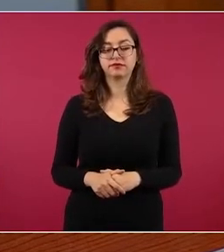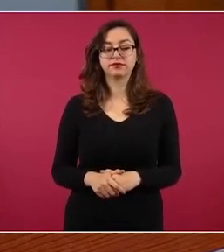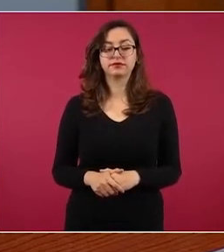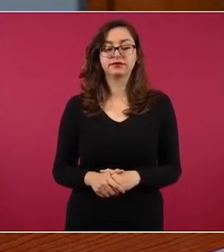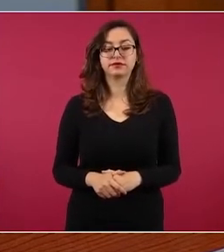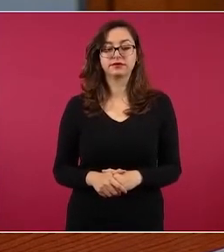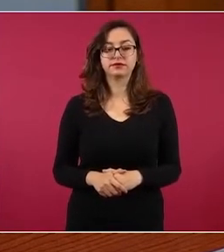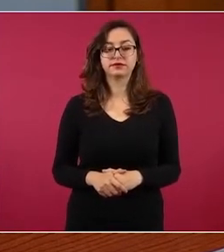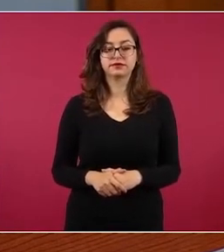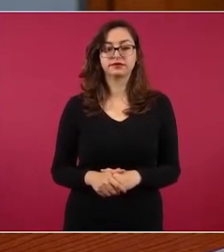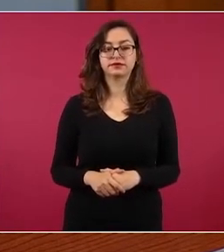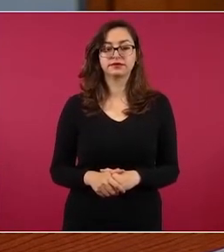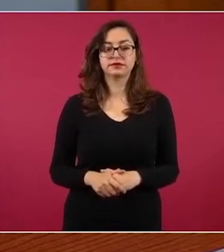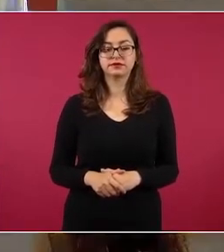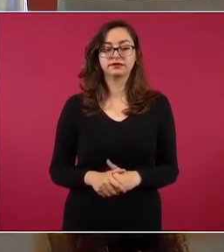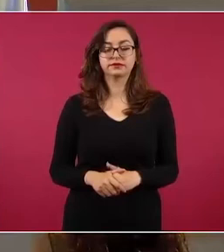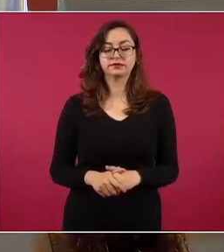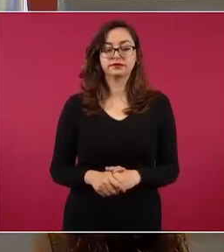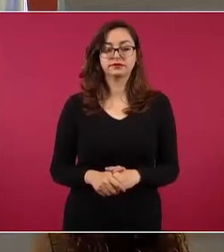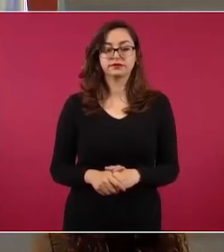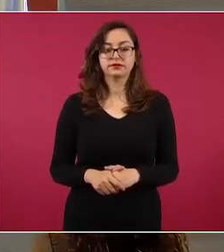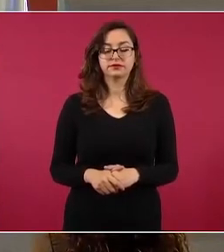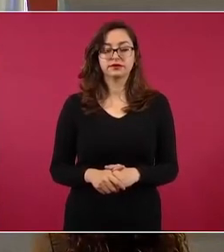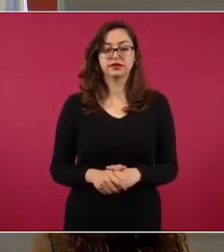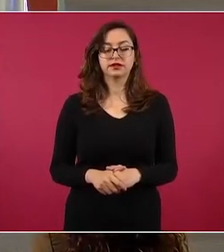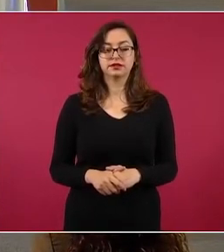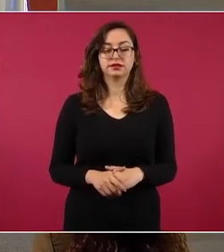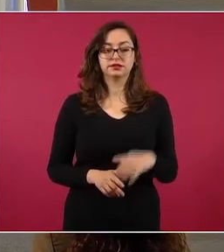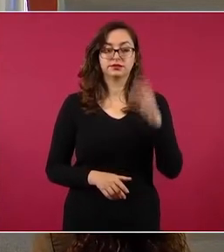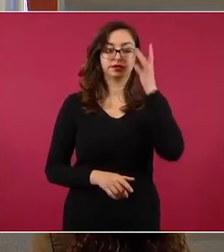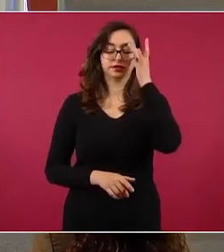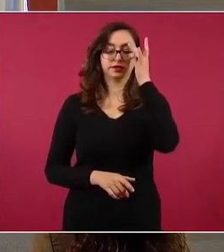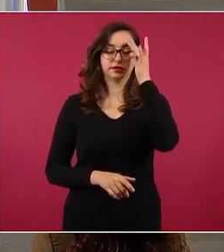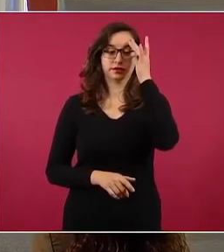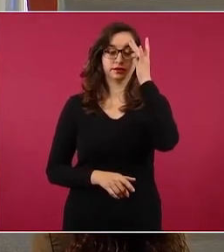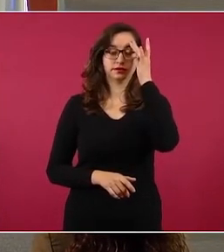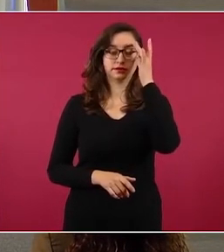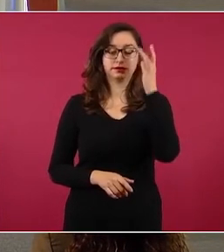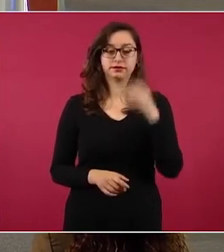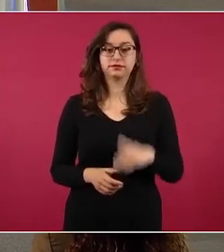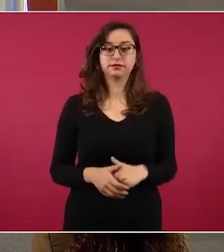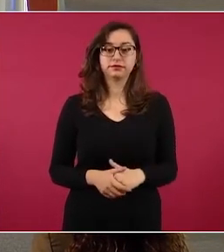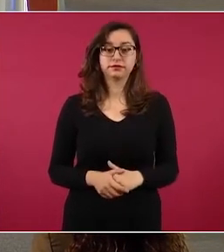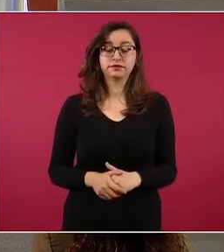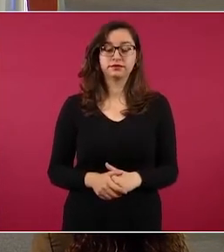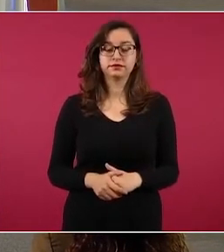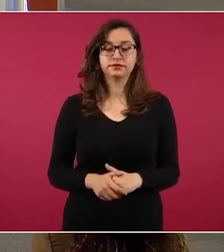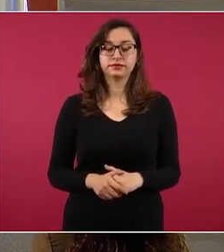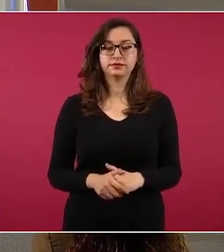Estuvo también recientemente en la organización,